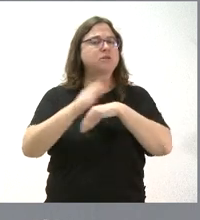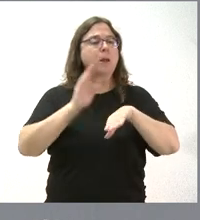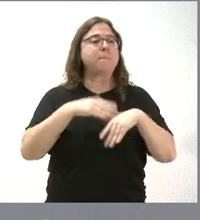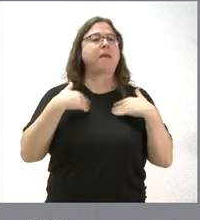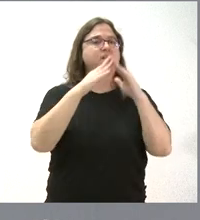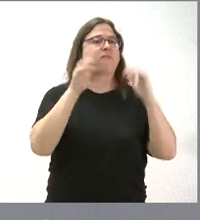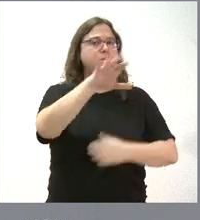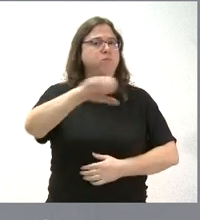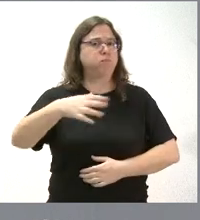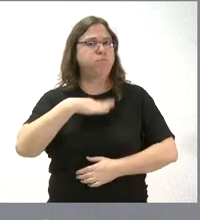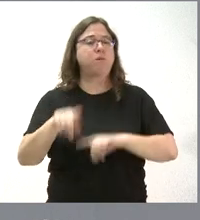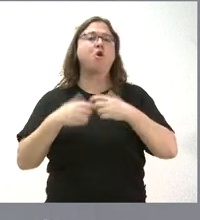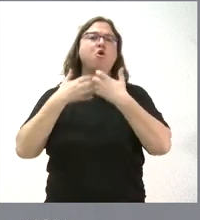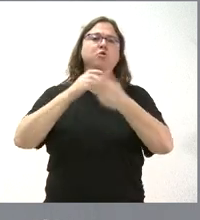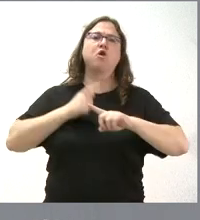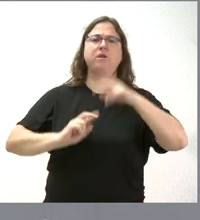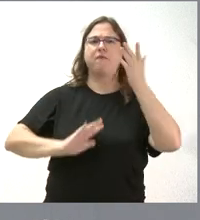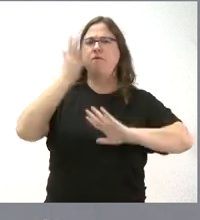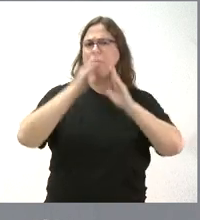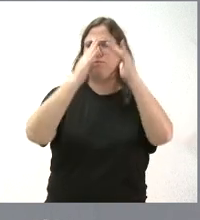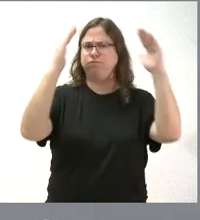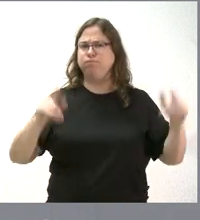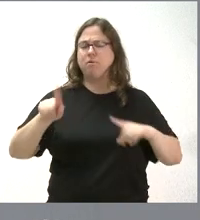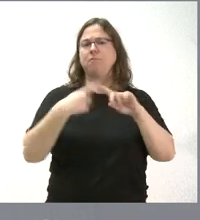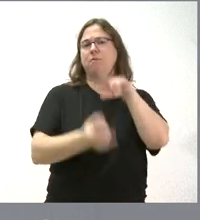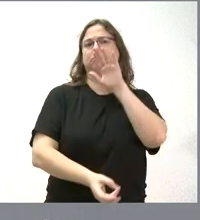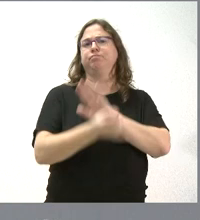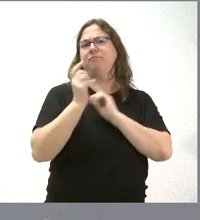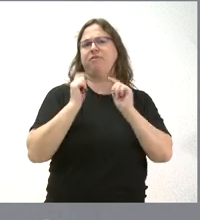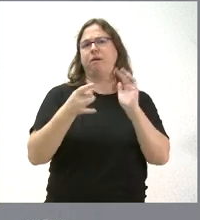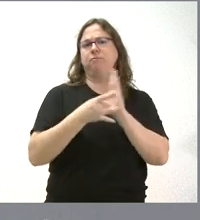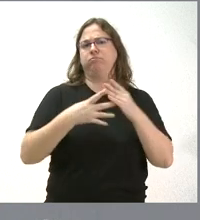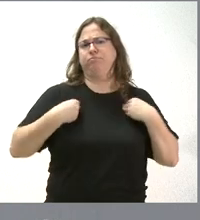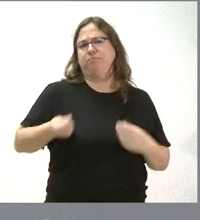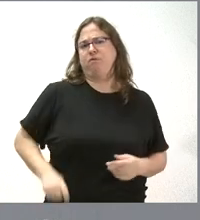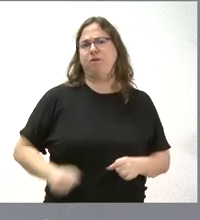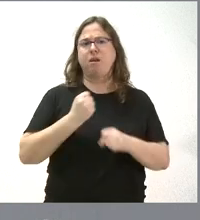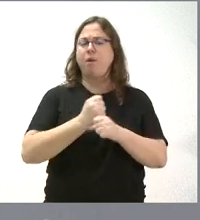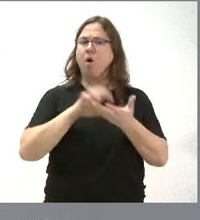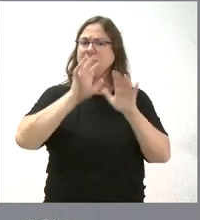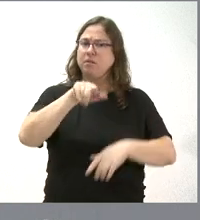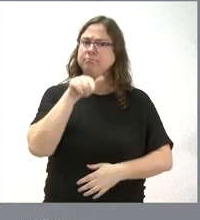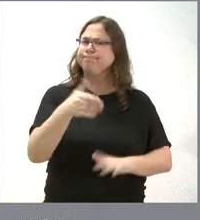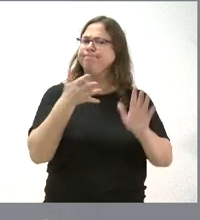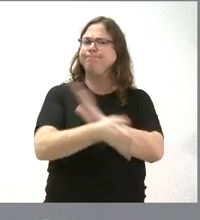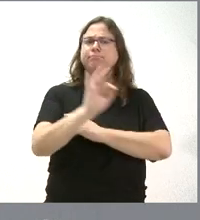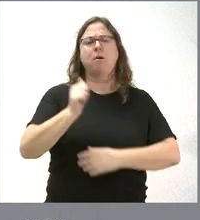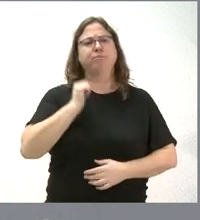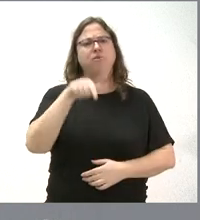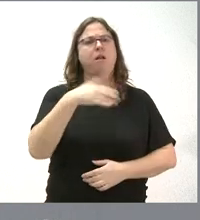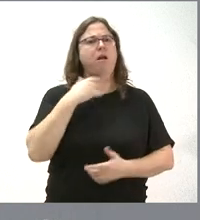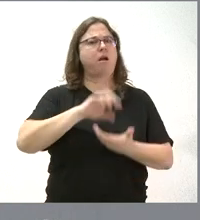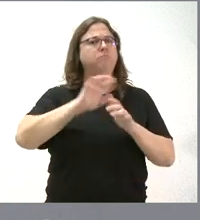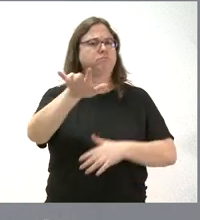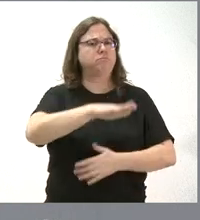vivienda, la lucha contra incendios forestales y también la formación y cualificación de los trabajadores de Castilla y León. Esta es una pasión que tenemos en nuestra comunidad